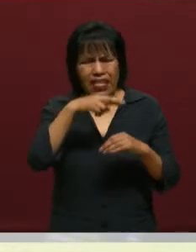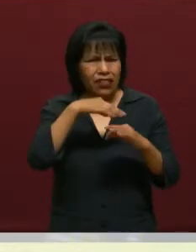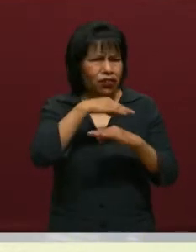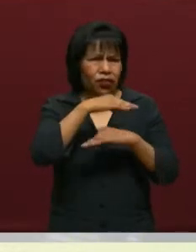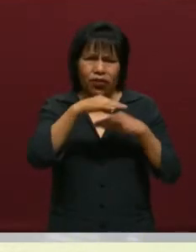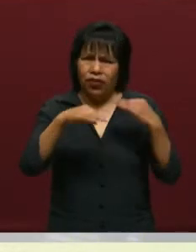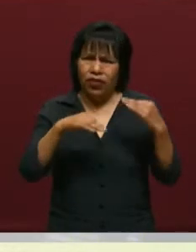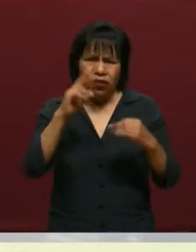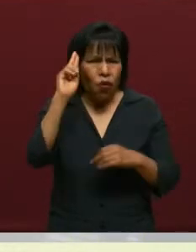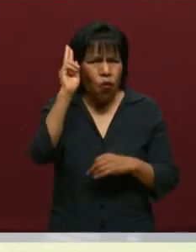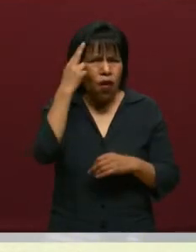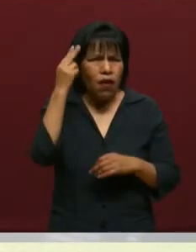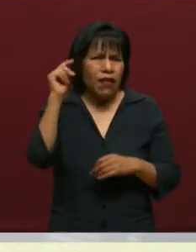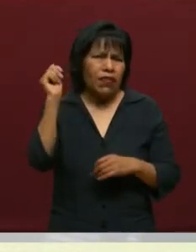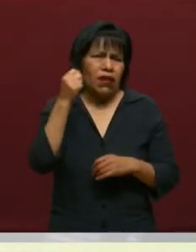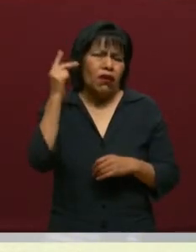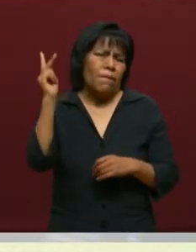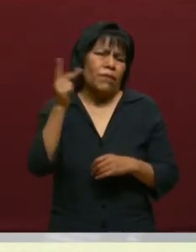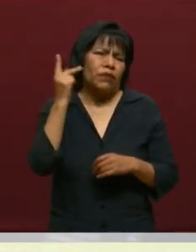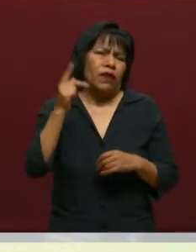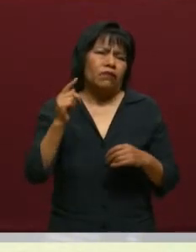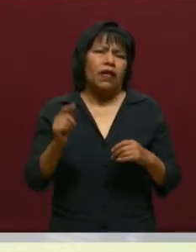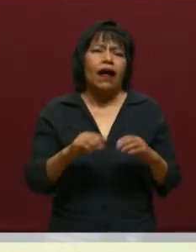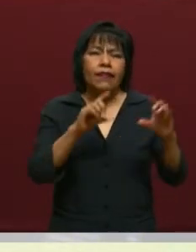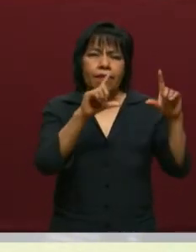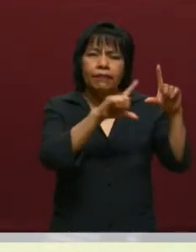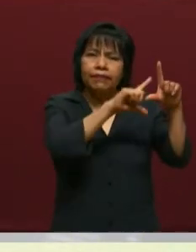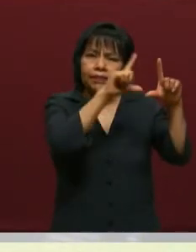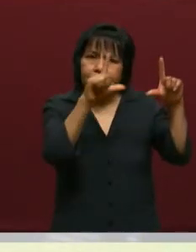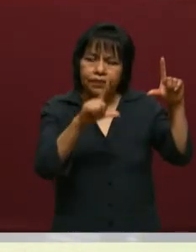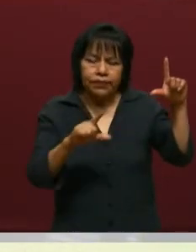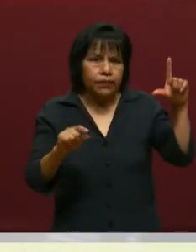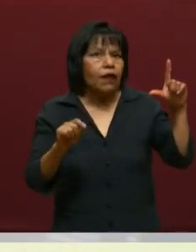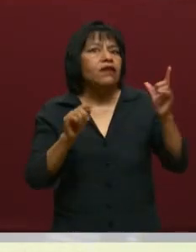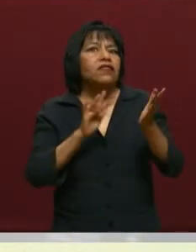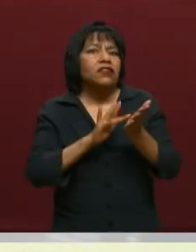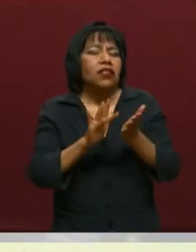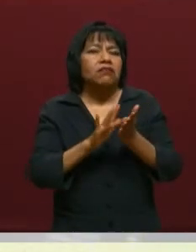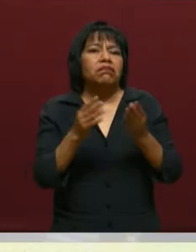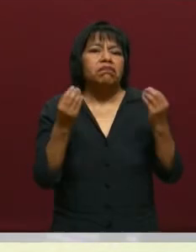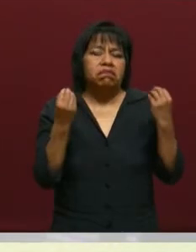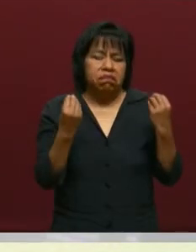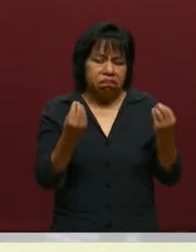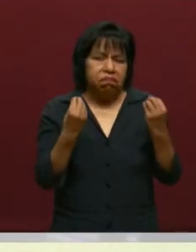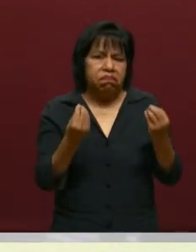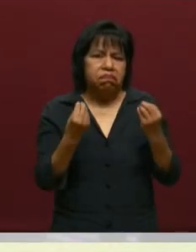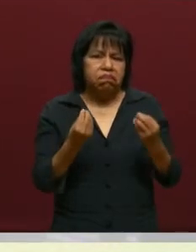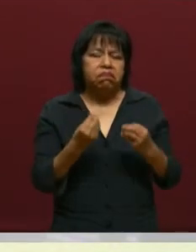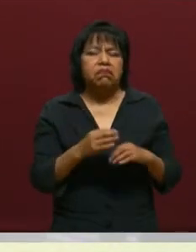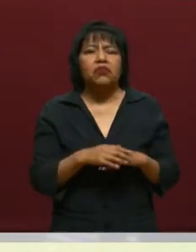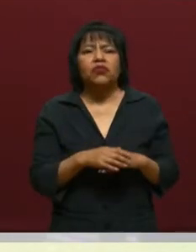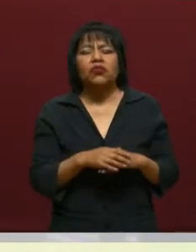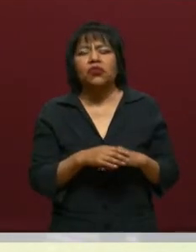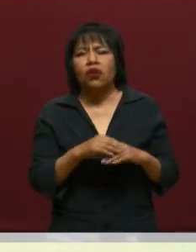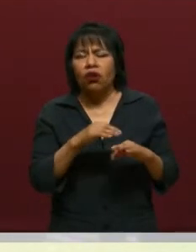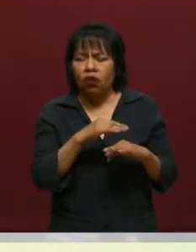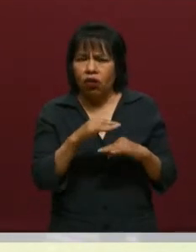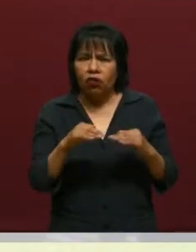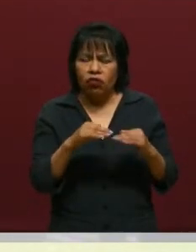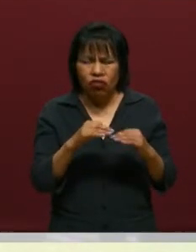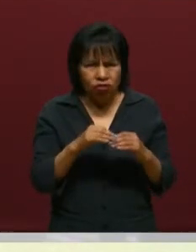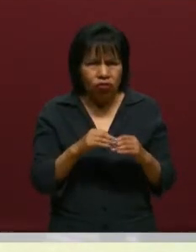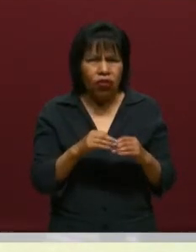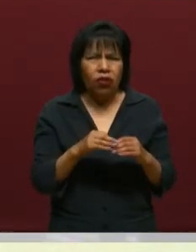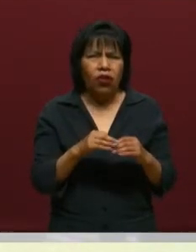las universidades tecnológicas y politécnicas a nivel nacional, también de la doctora Indira. Y bueno, toda la